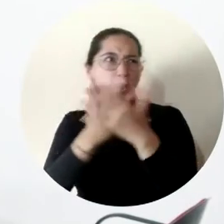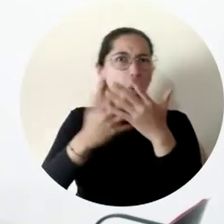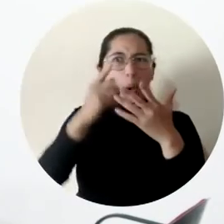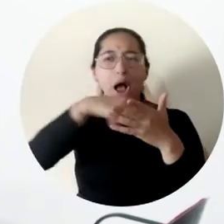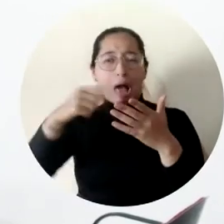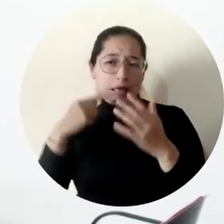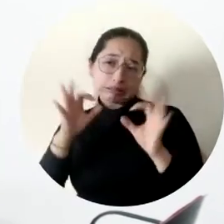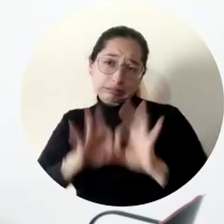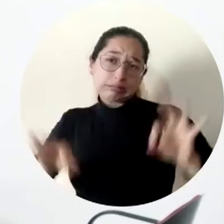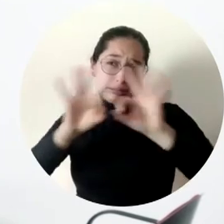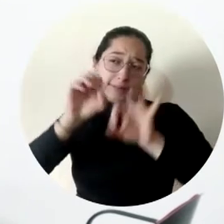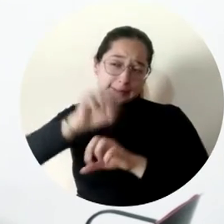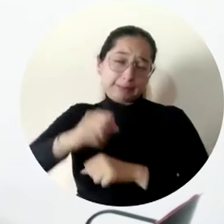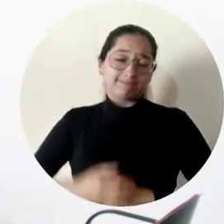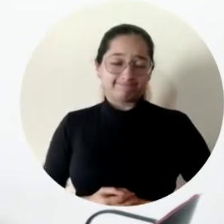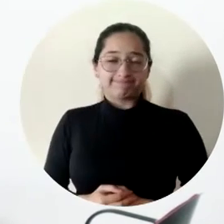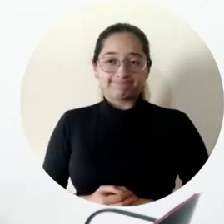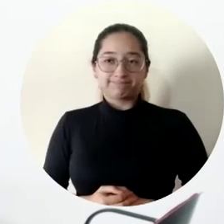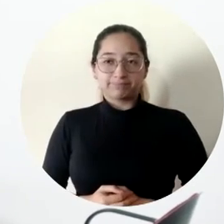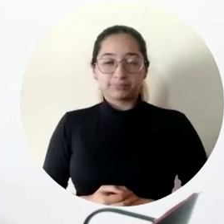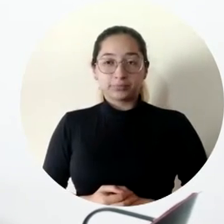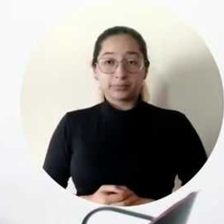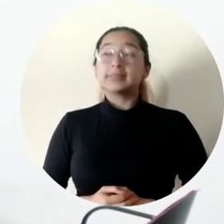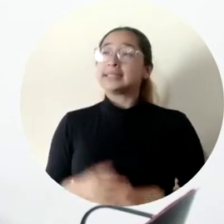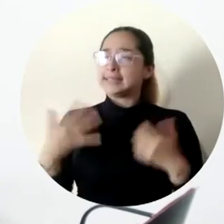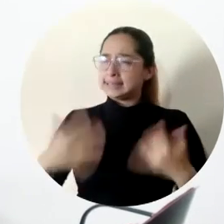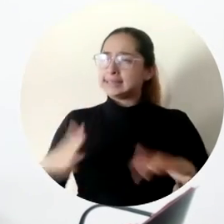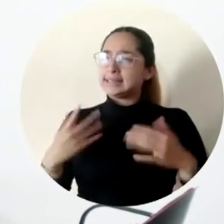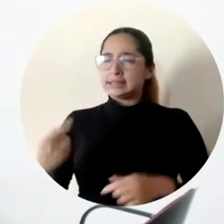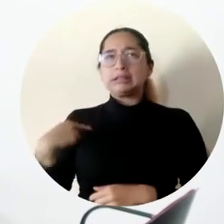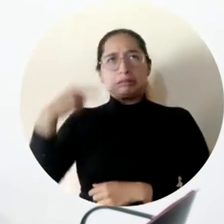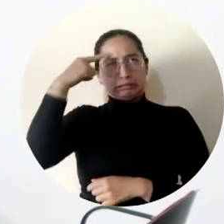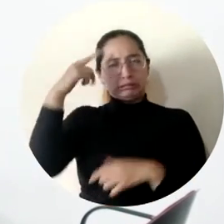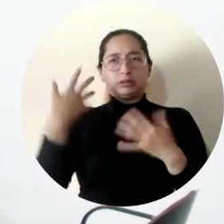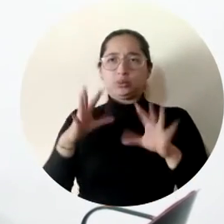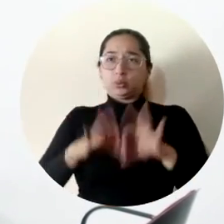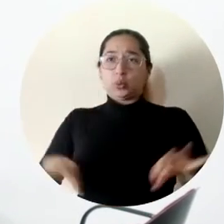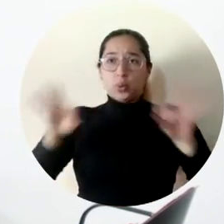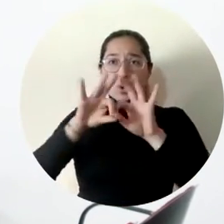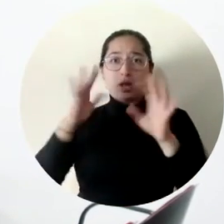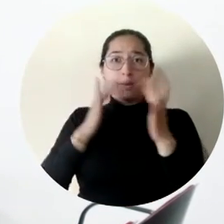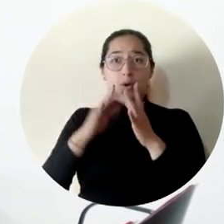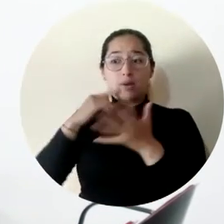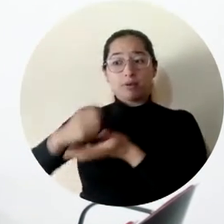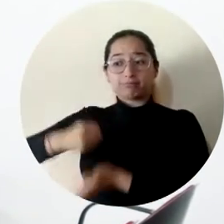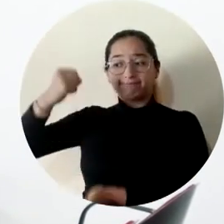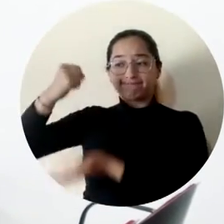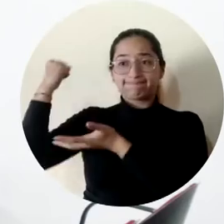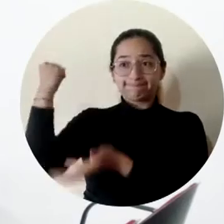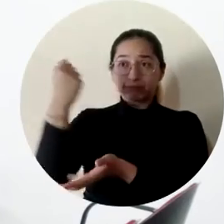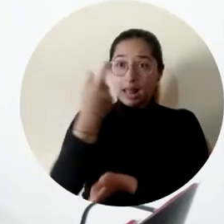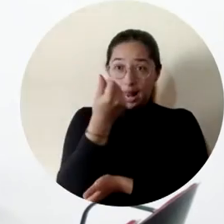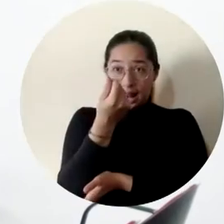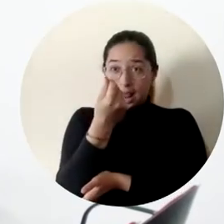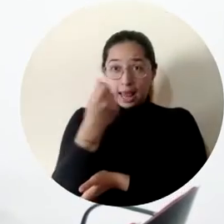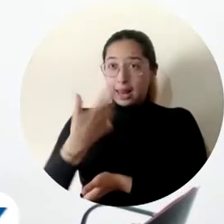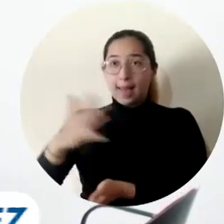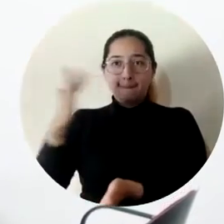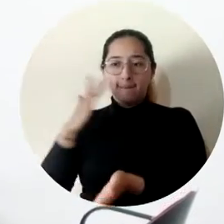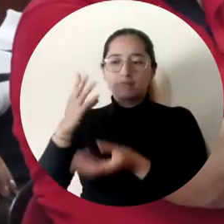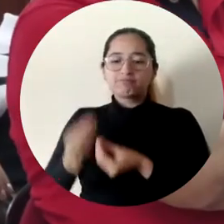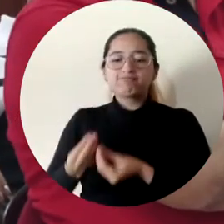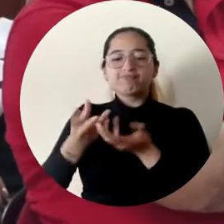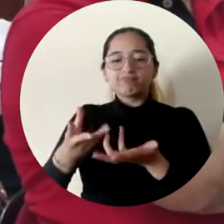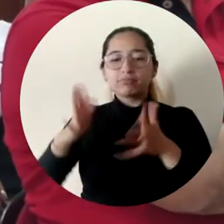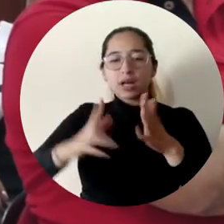Esto ha sido sorprendente en el sentido de que es un aporte de importancia capital que hace la